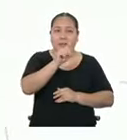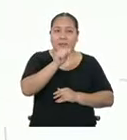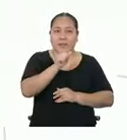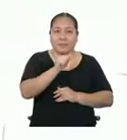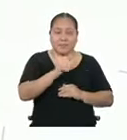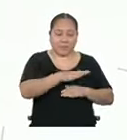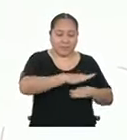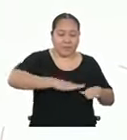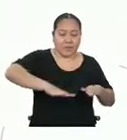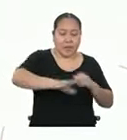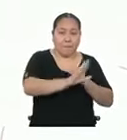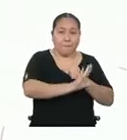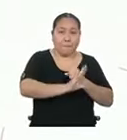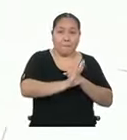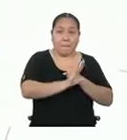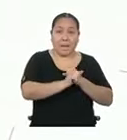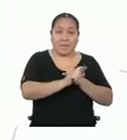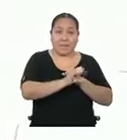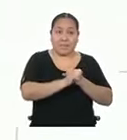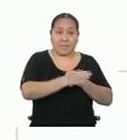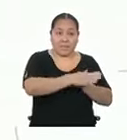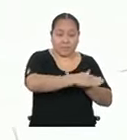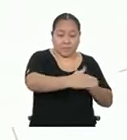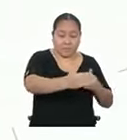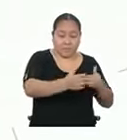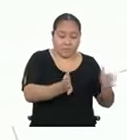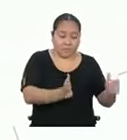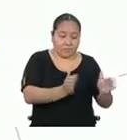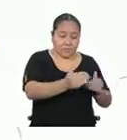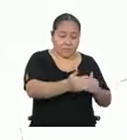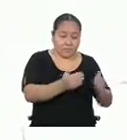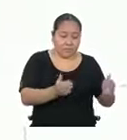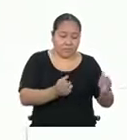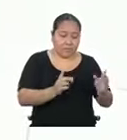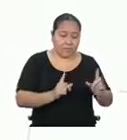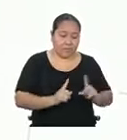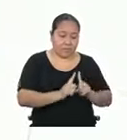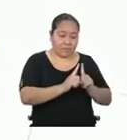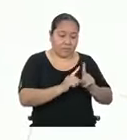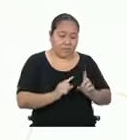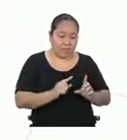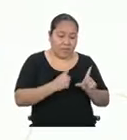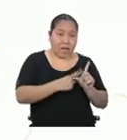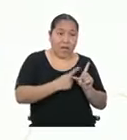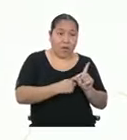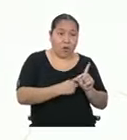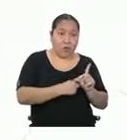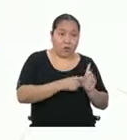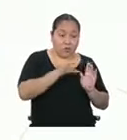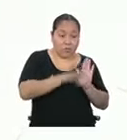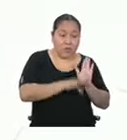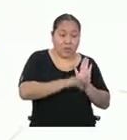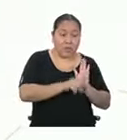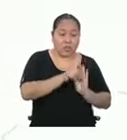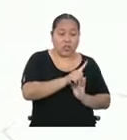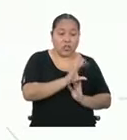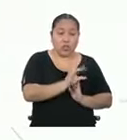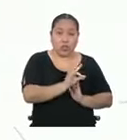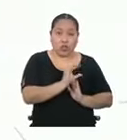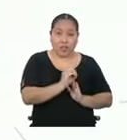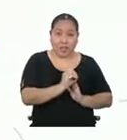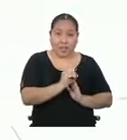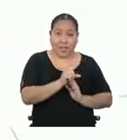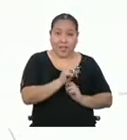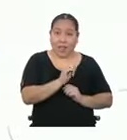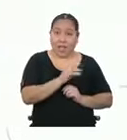polígono convexo, es decir, aquel en el que la medida de sus ángulos internos son menores a 180 grados.